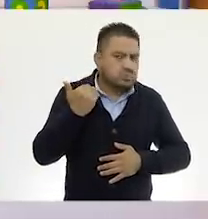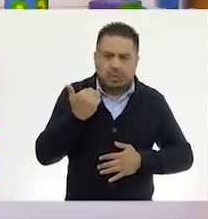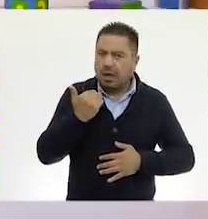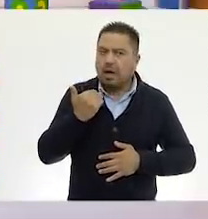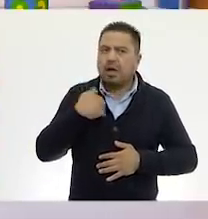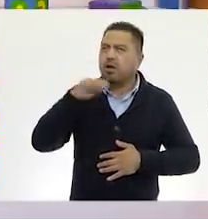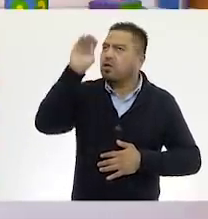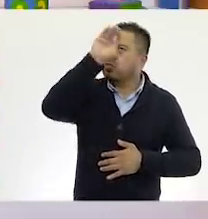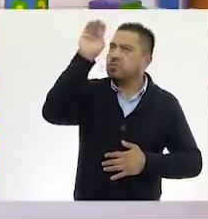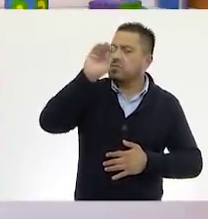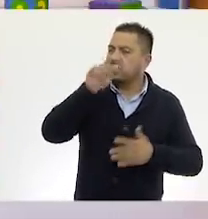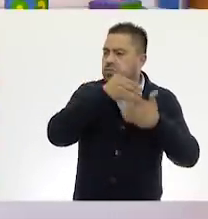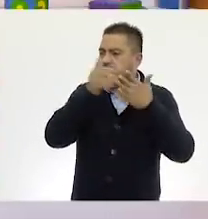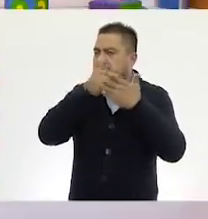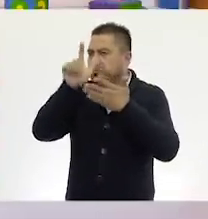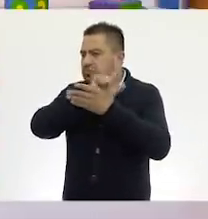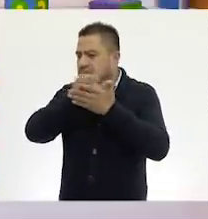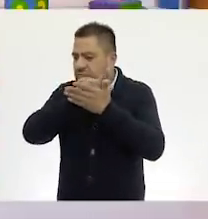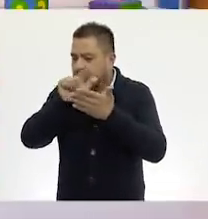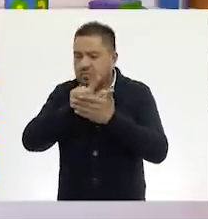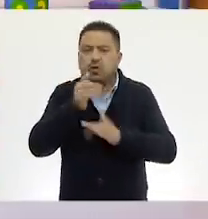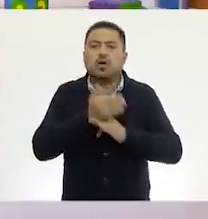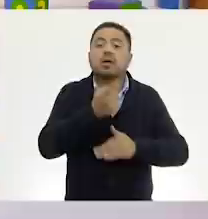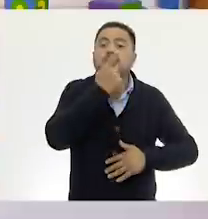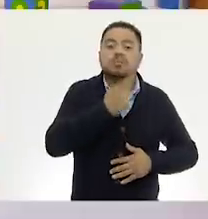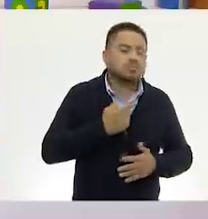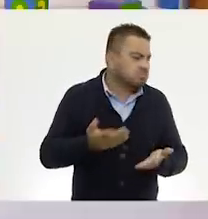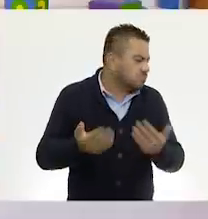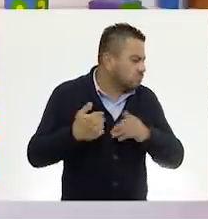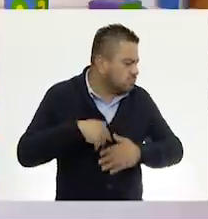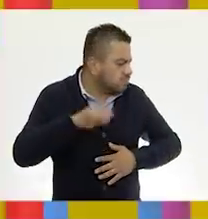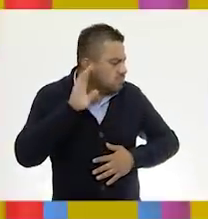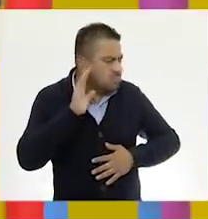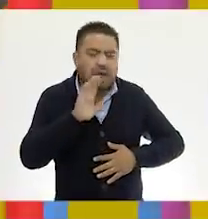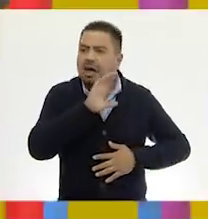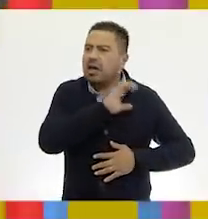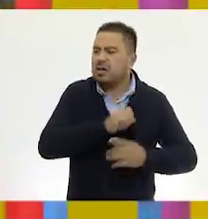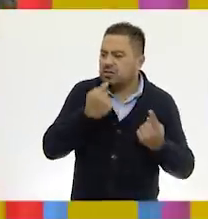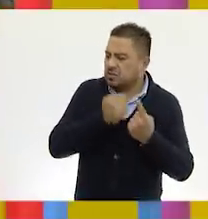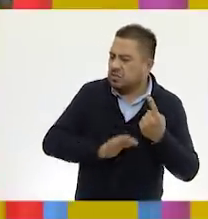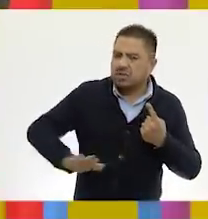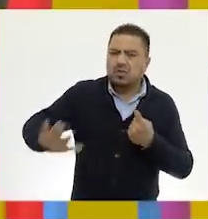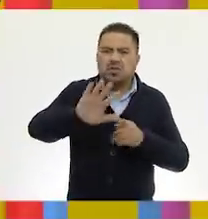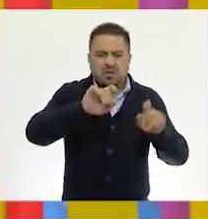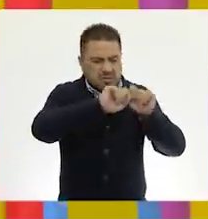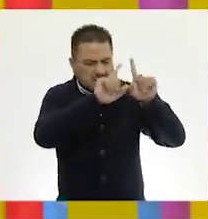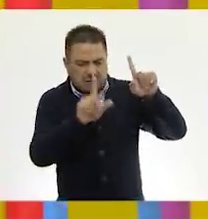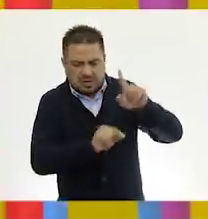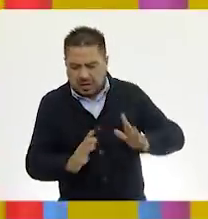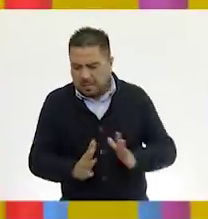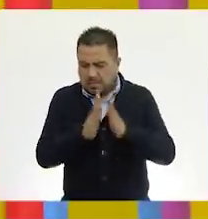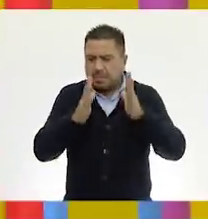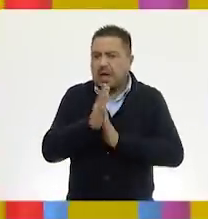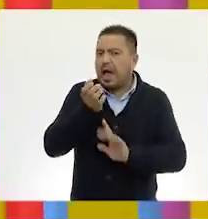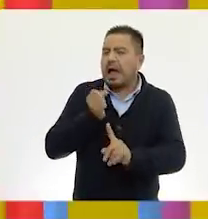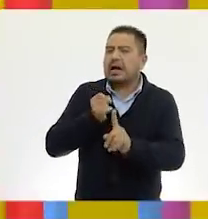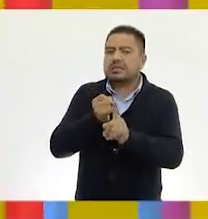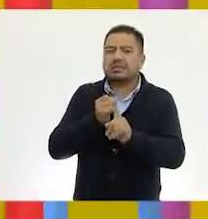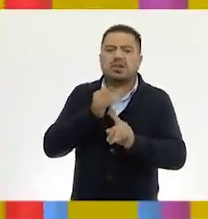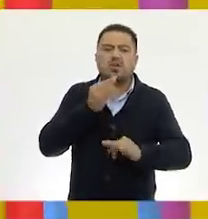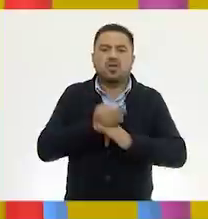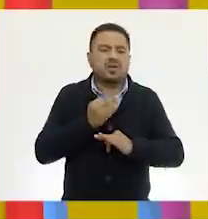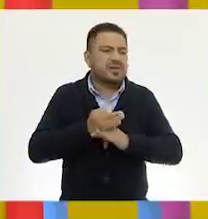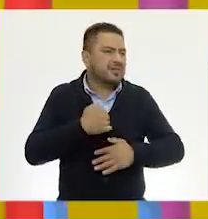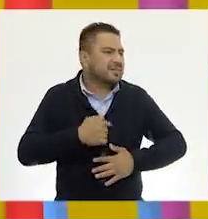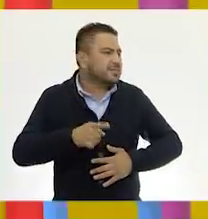borré el pizarrón para poder poner lo que ustedes me digan. Muy bien. Me encanta cuando las niñas y los niños de todo México participan de esta manera. Hasta acá los